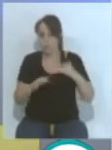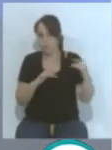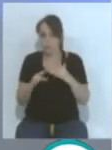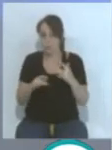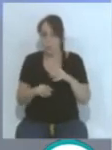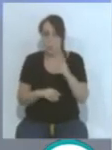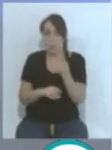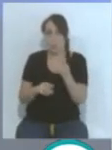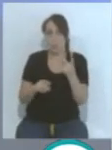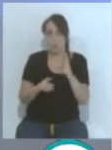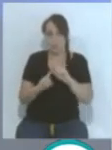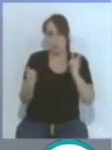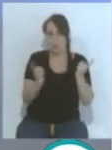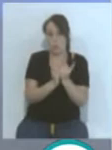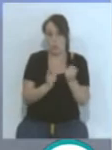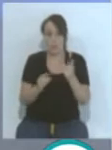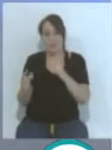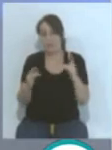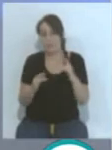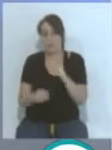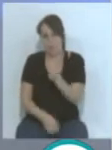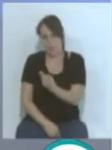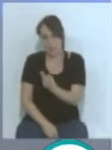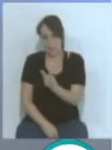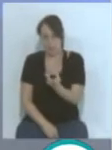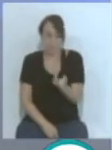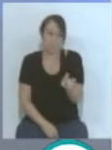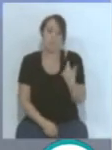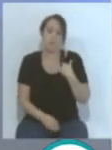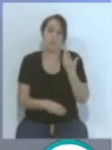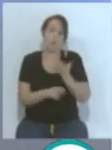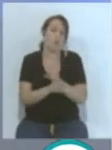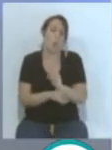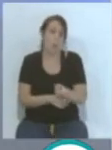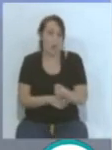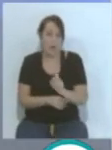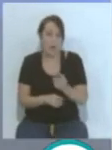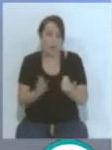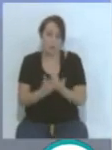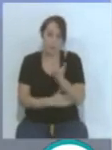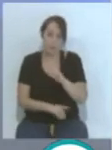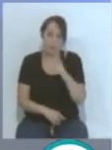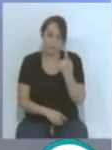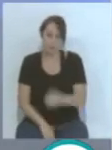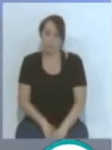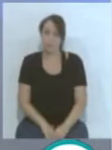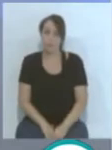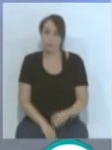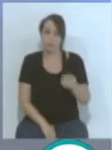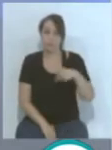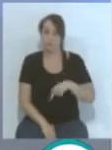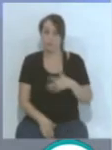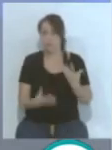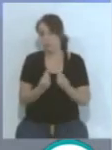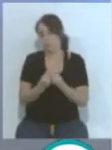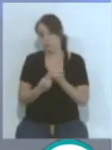entre ellos serían tres partidos como mínimo que no se disputarían en esa primera jornada. Estamos hoy con